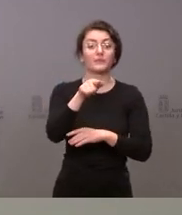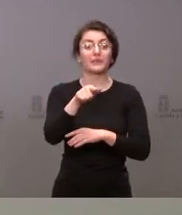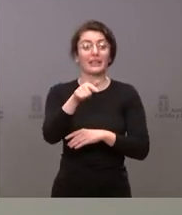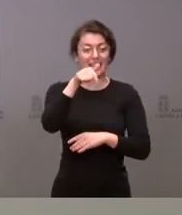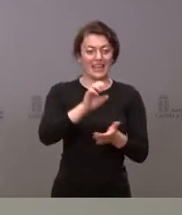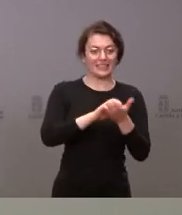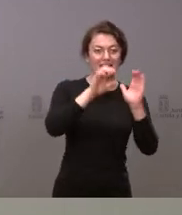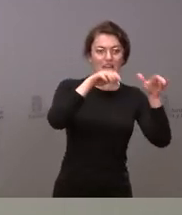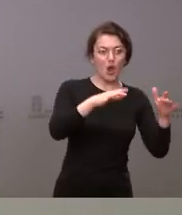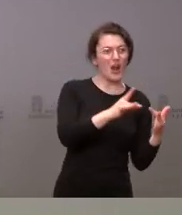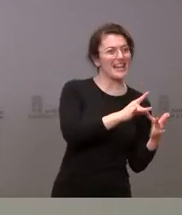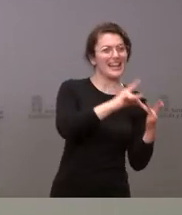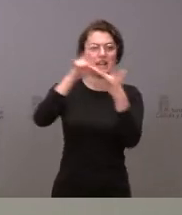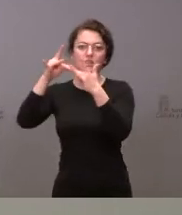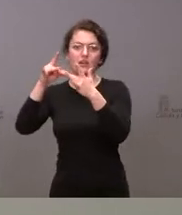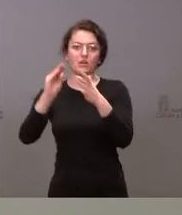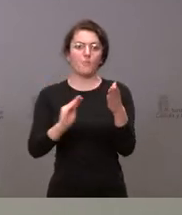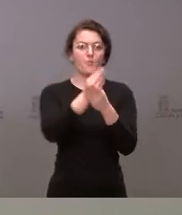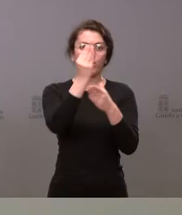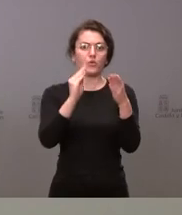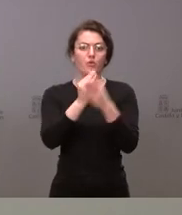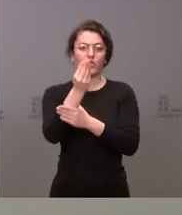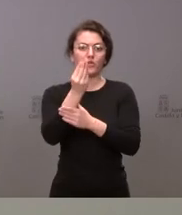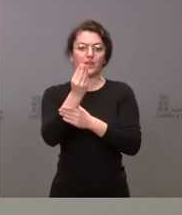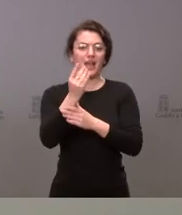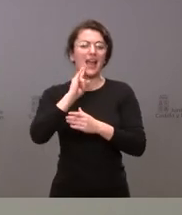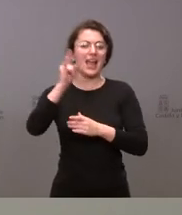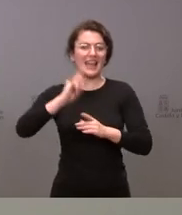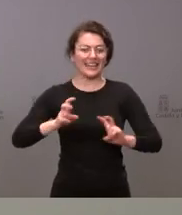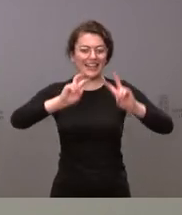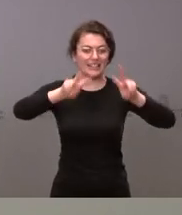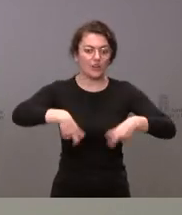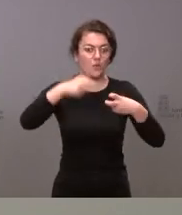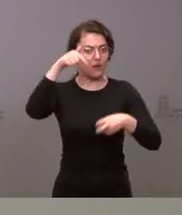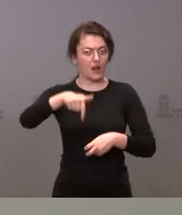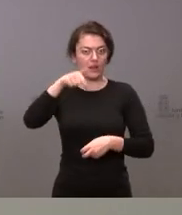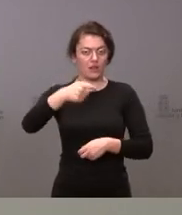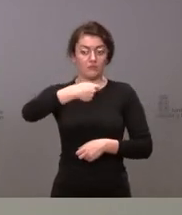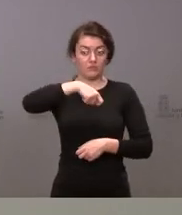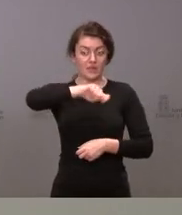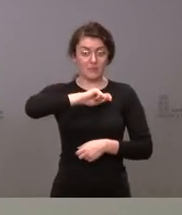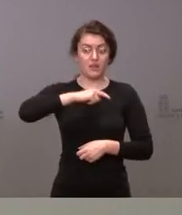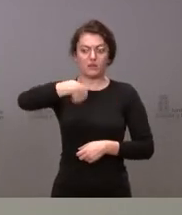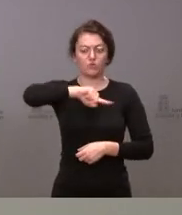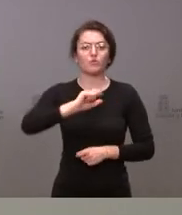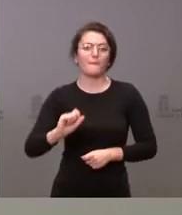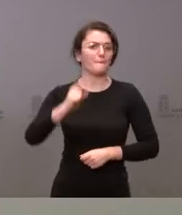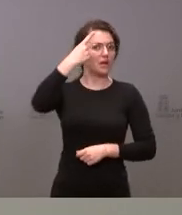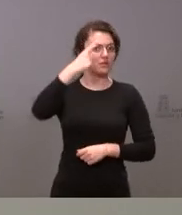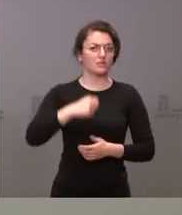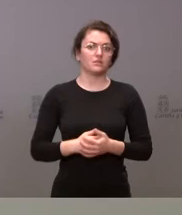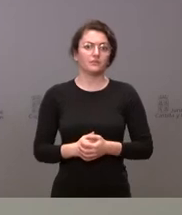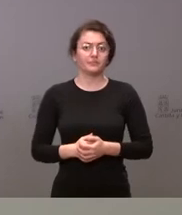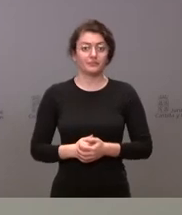energías renovables en toda España con más o cerca del 90% de la producción energética del último año de carácter